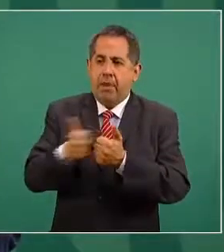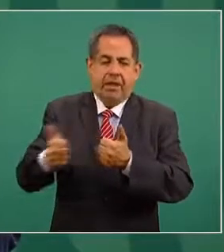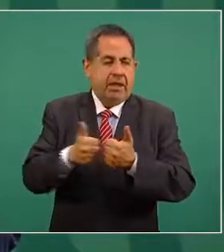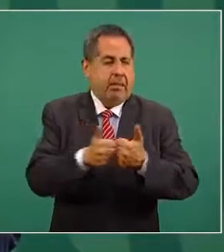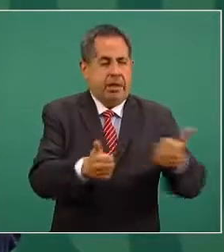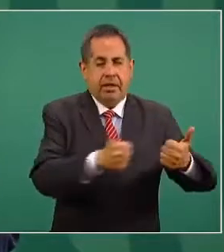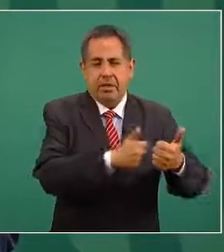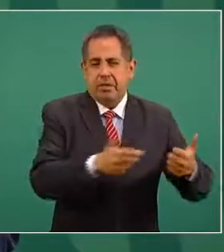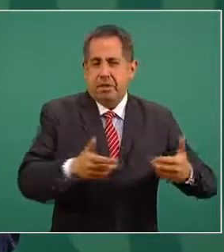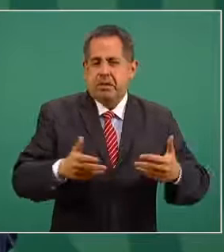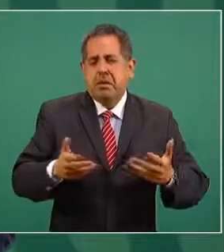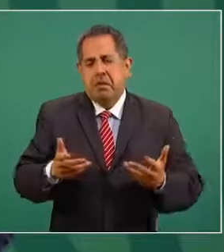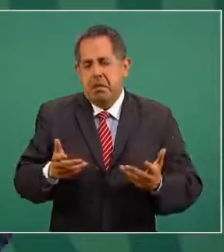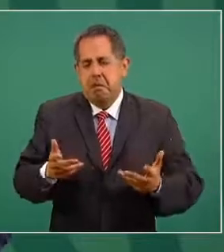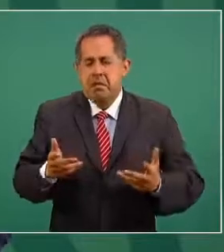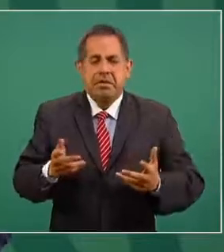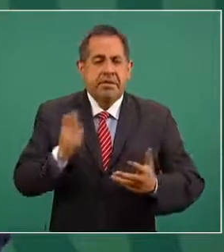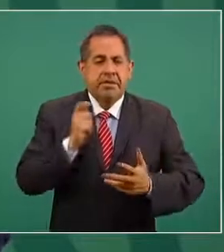entonces,